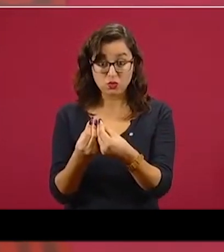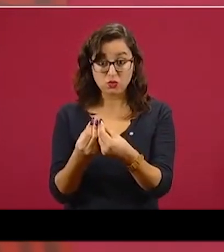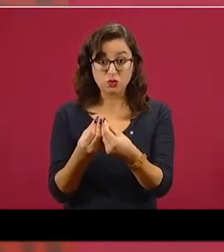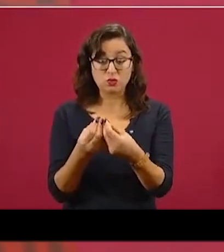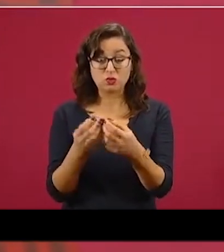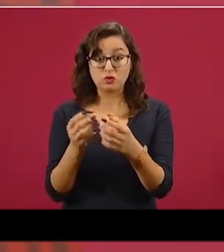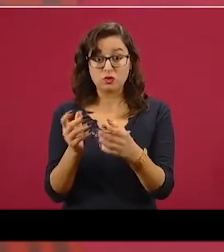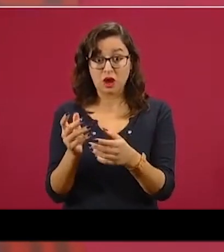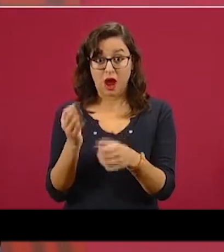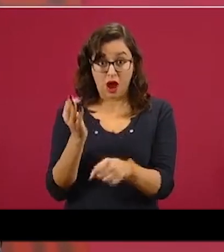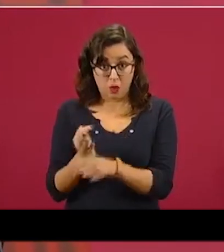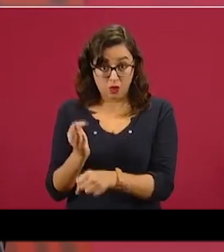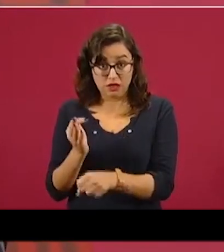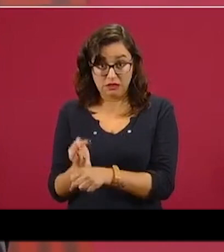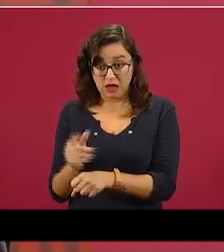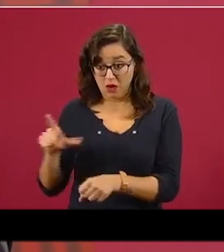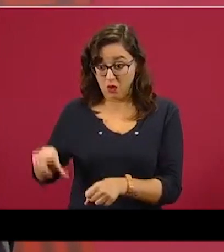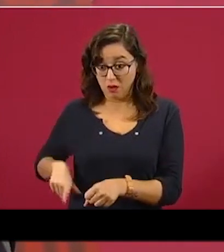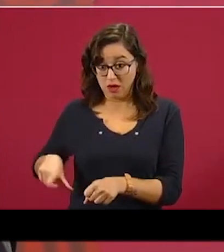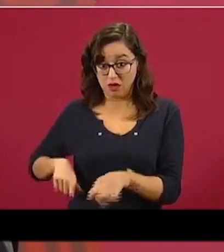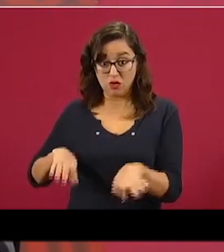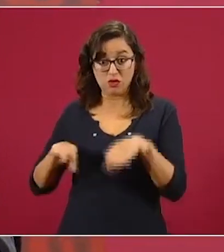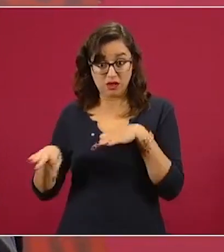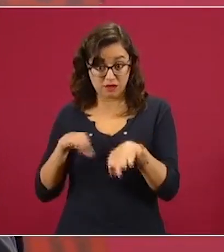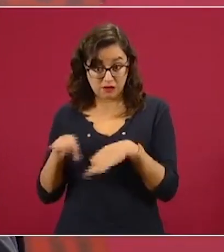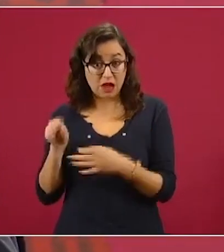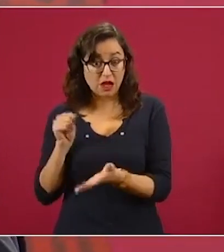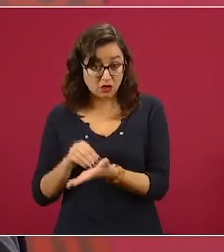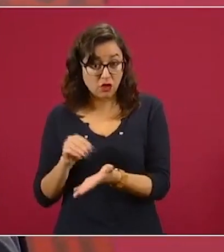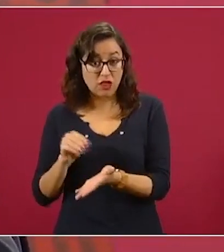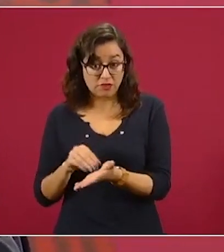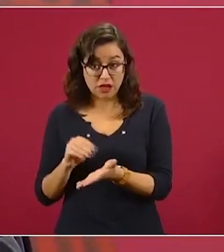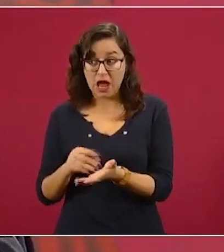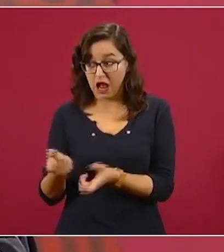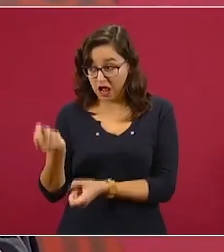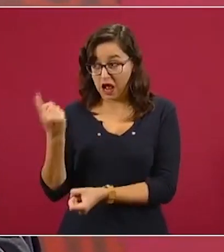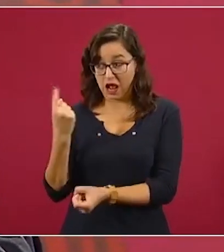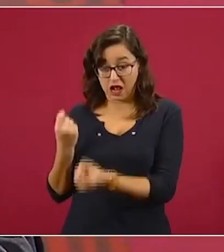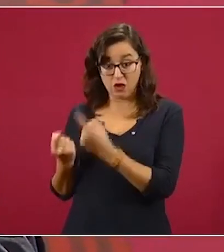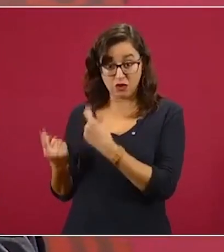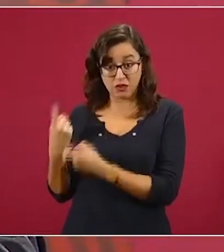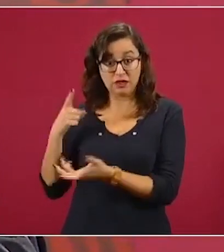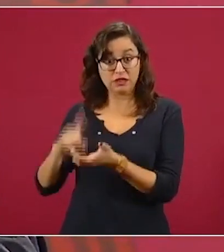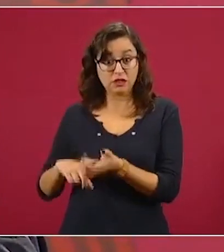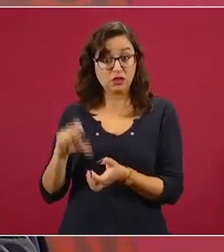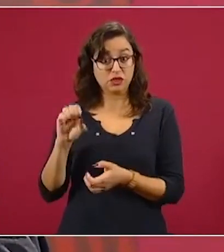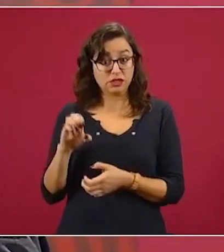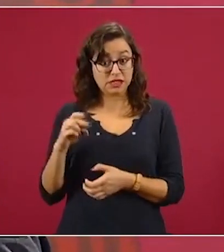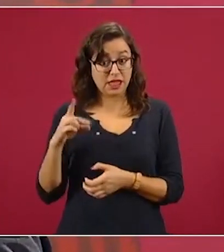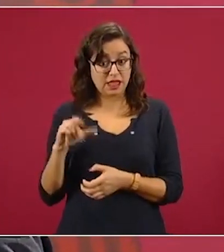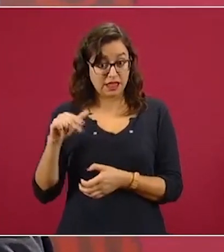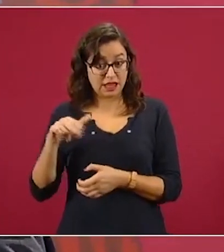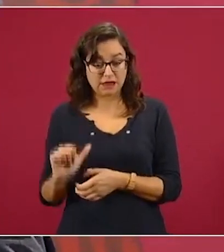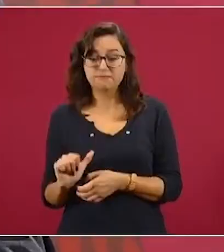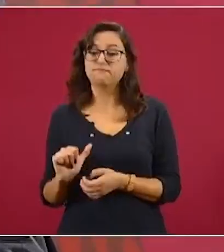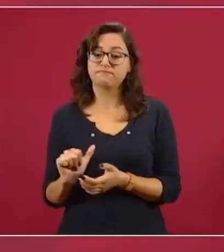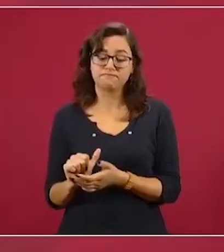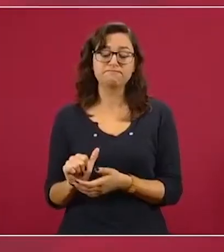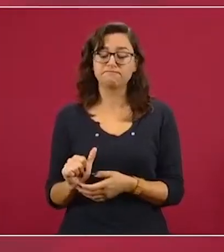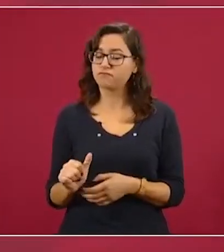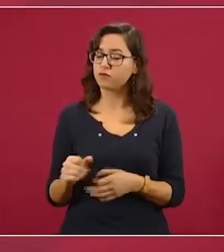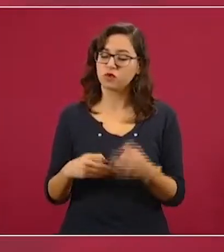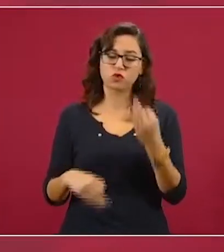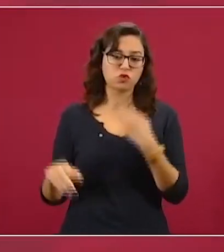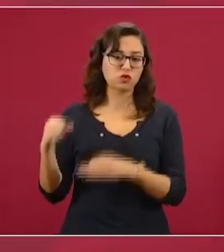gobierno, en la Secretaría de la Defensa, van a ser